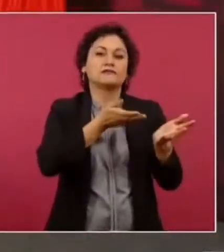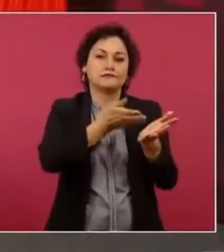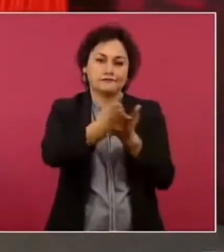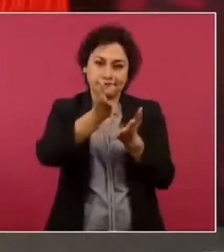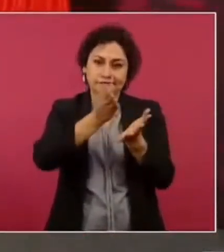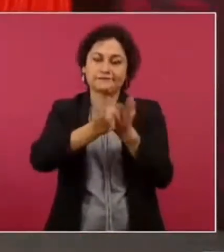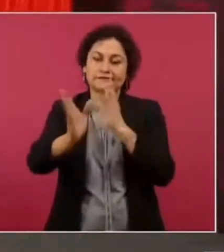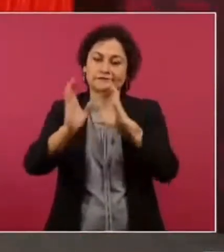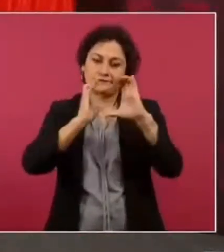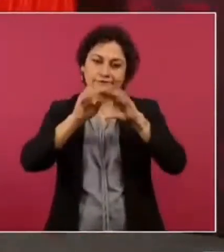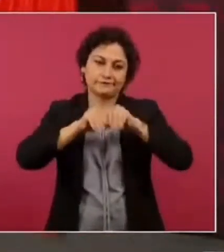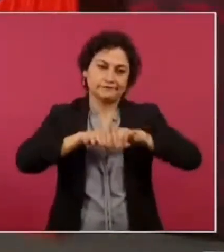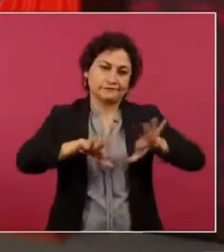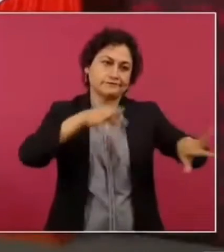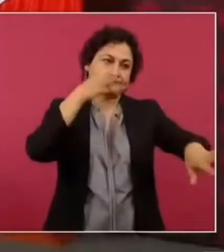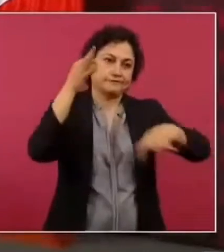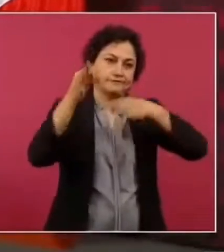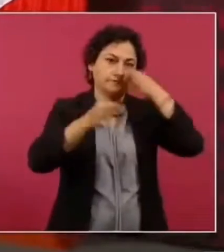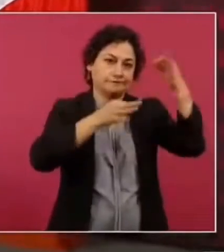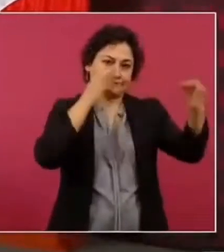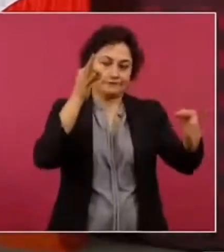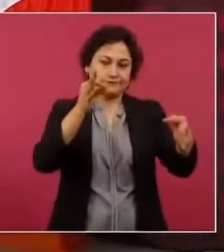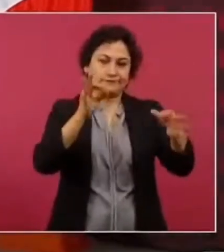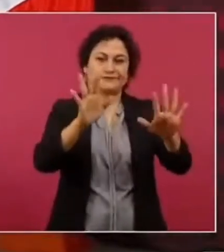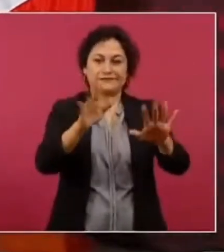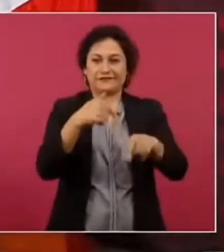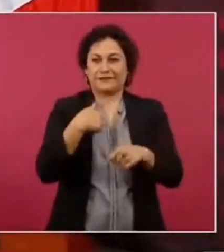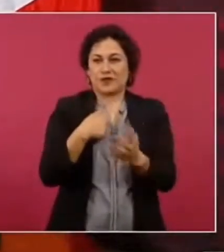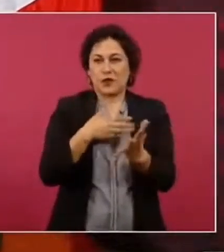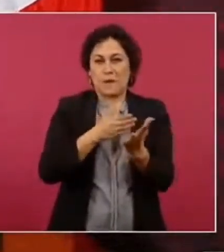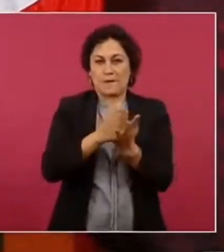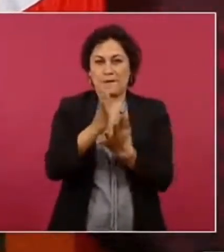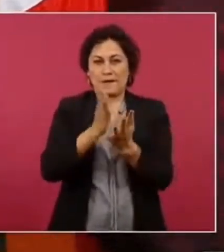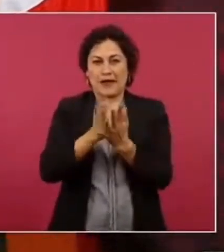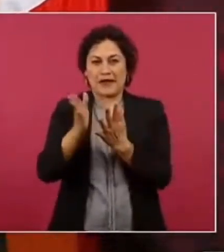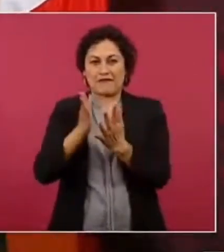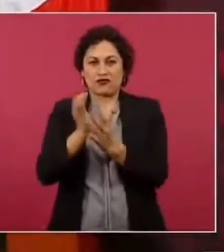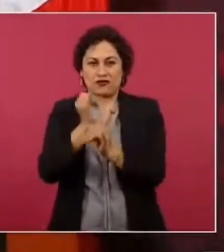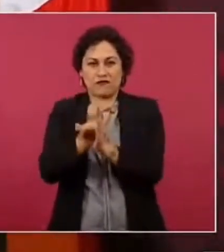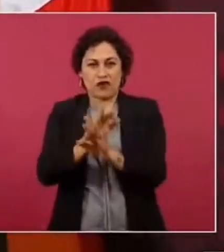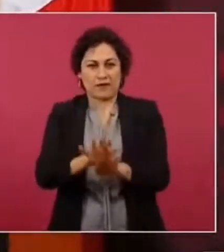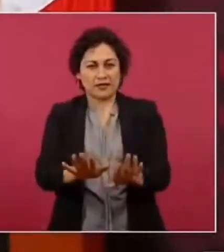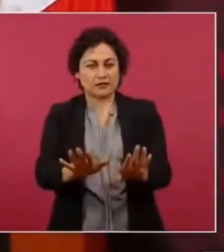ya no quiero decir de información ¿cómo se les puede llamar?